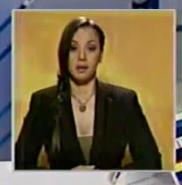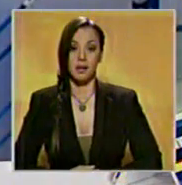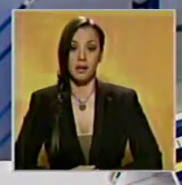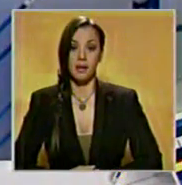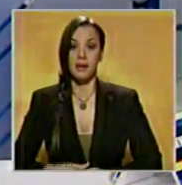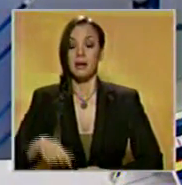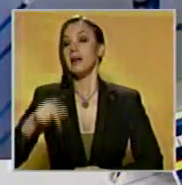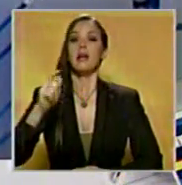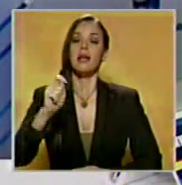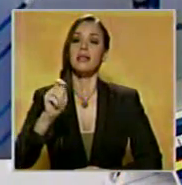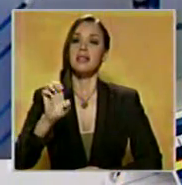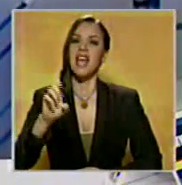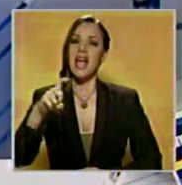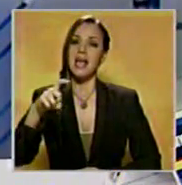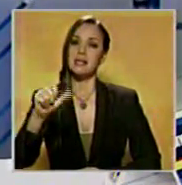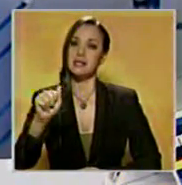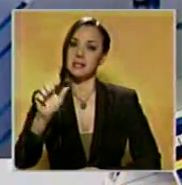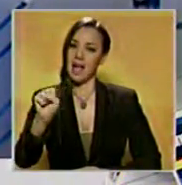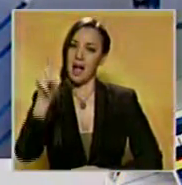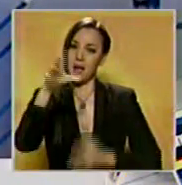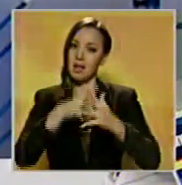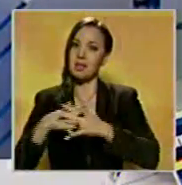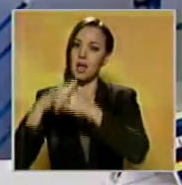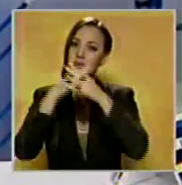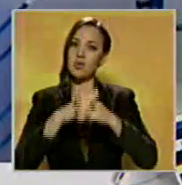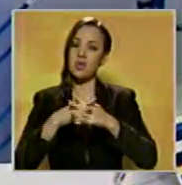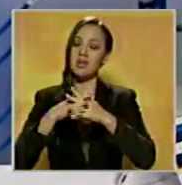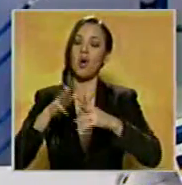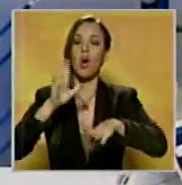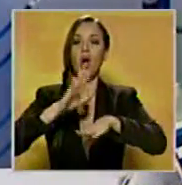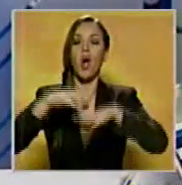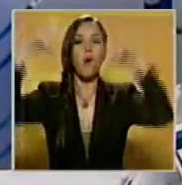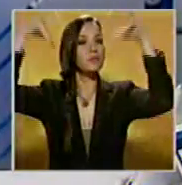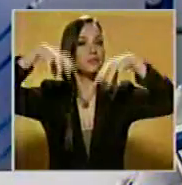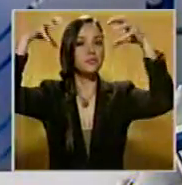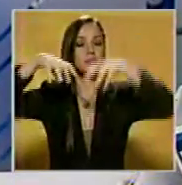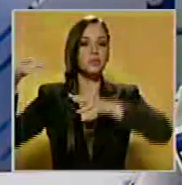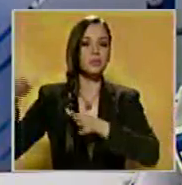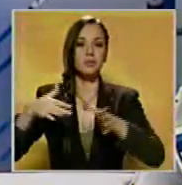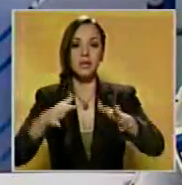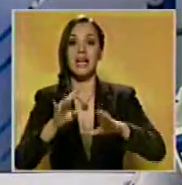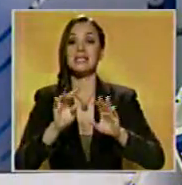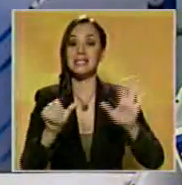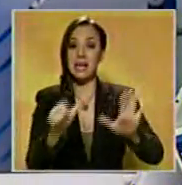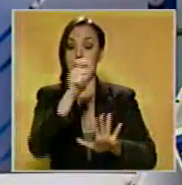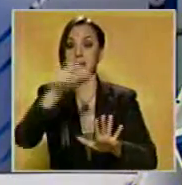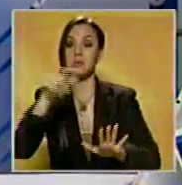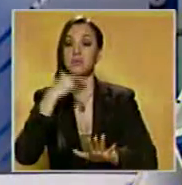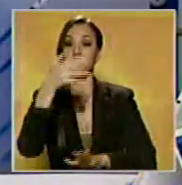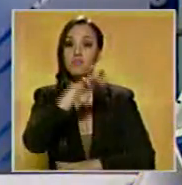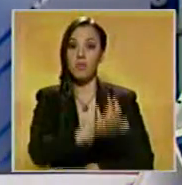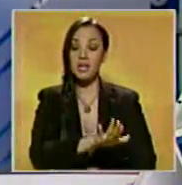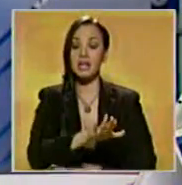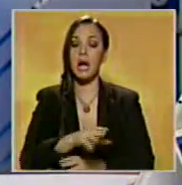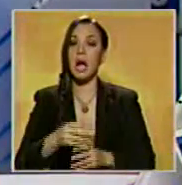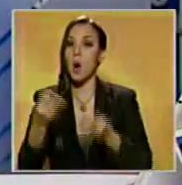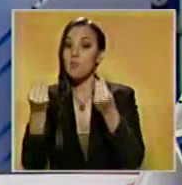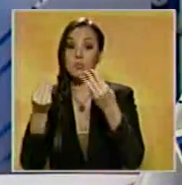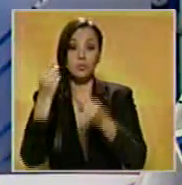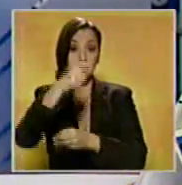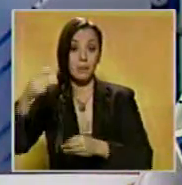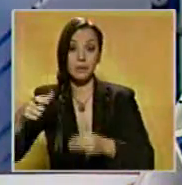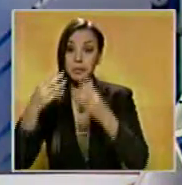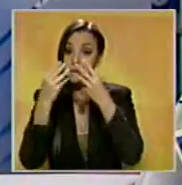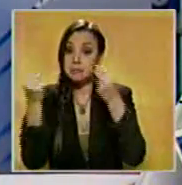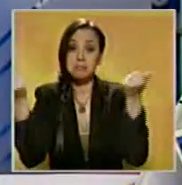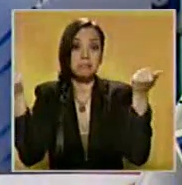En Texas, la cifra de muertos a causa de las fuertes tormentas e inundaciones ascendió a seis, mientras que una decena de personas se encuentran aún